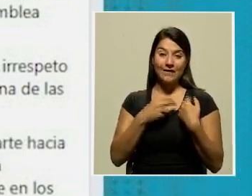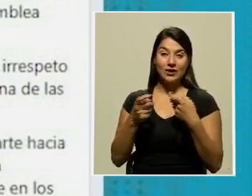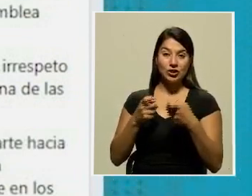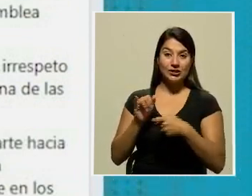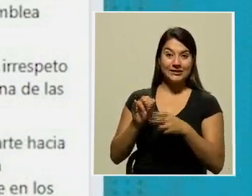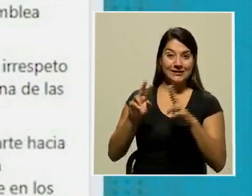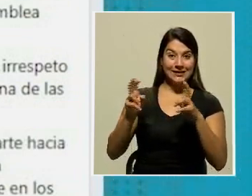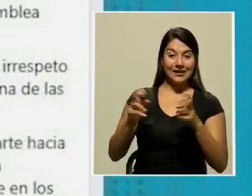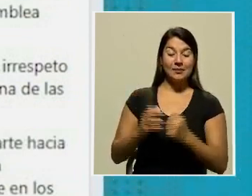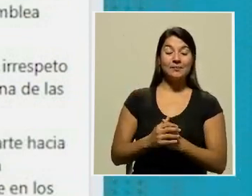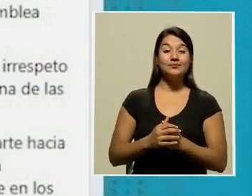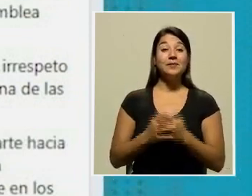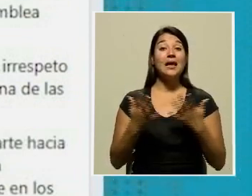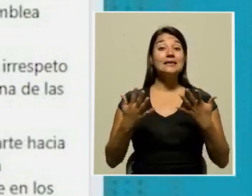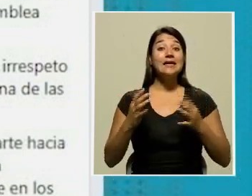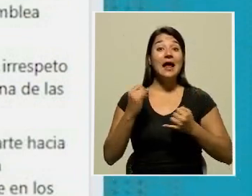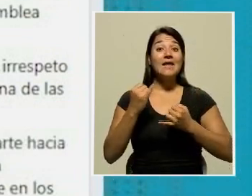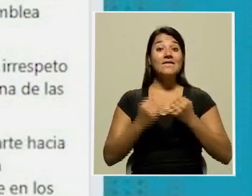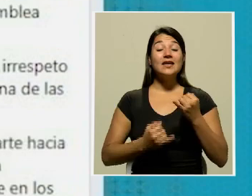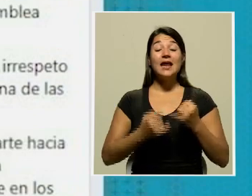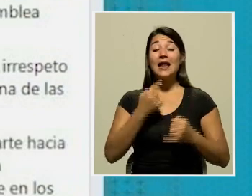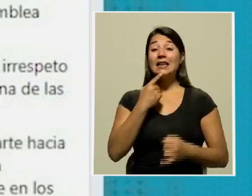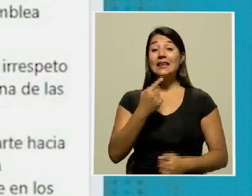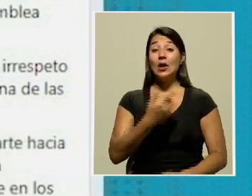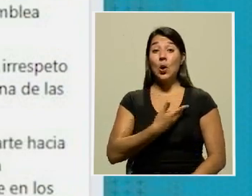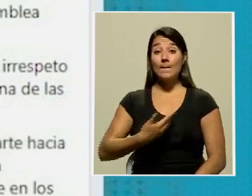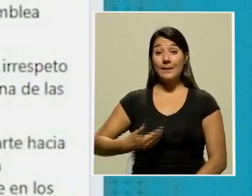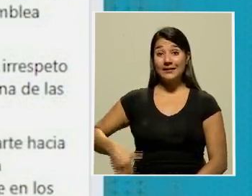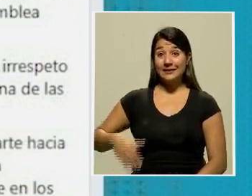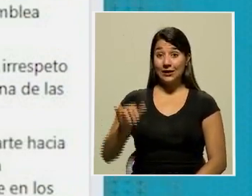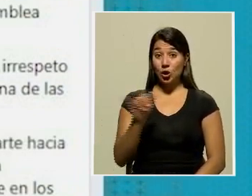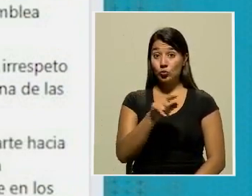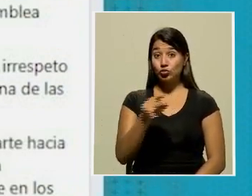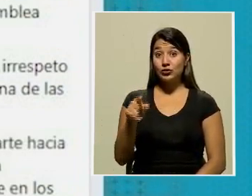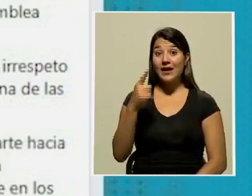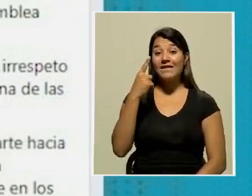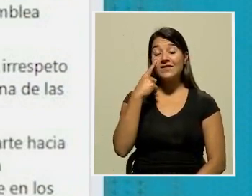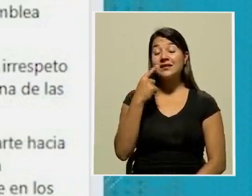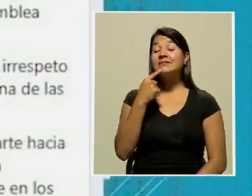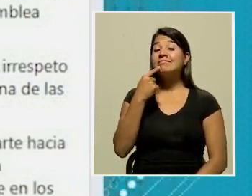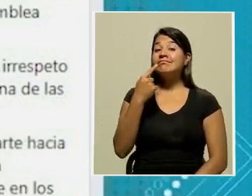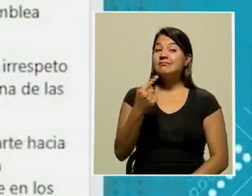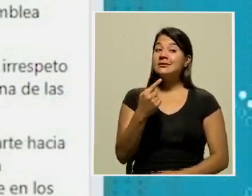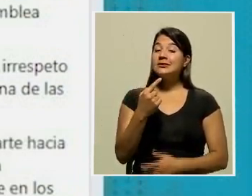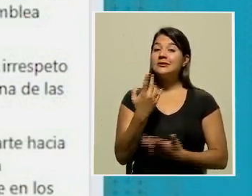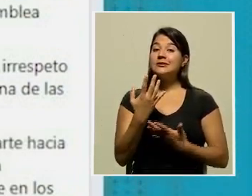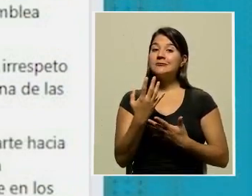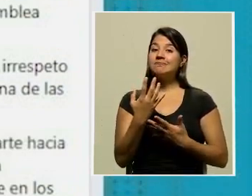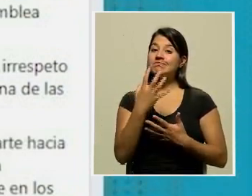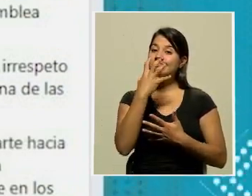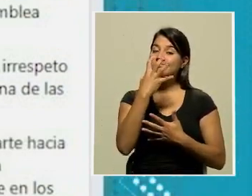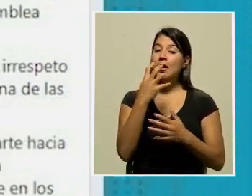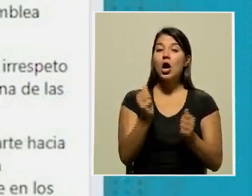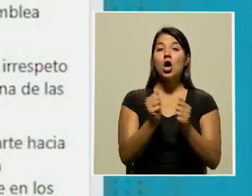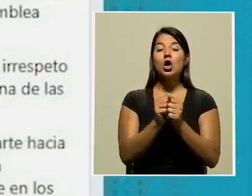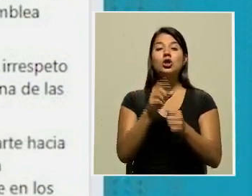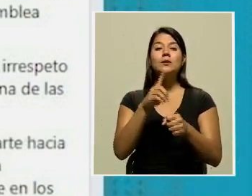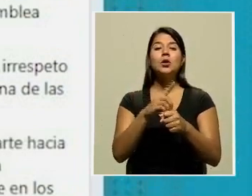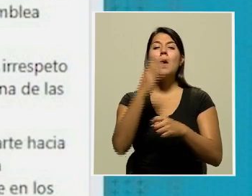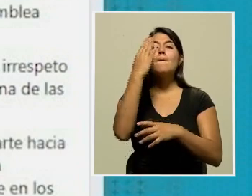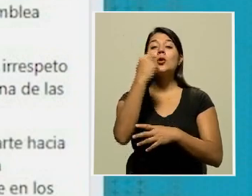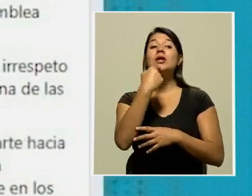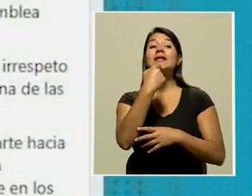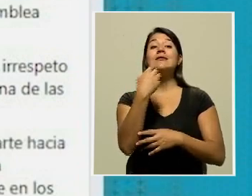el mandatario, pues, mostró acá mismo, como ustedes lo pueden ver, su molestia con los diputados que lo hacen ir al plenario